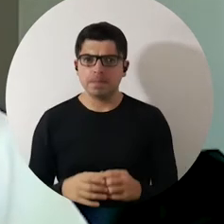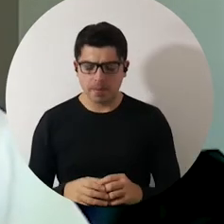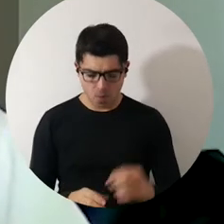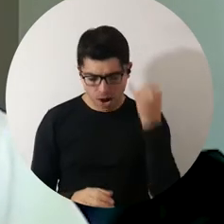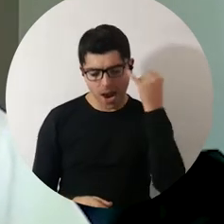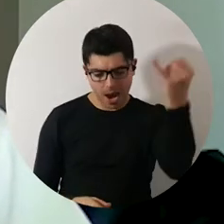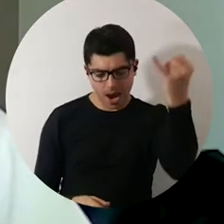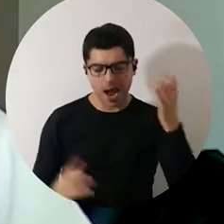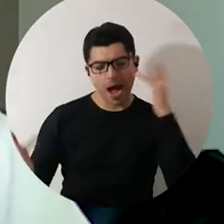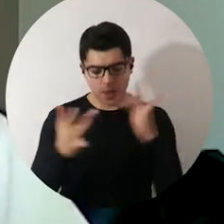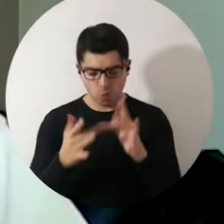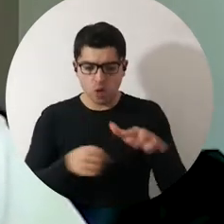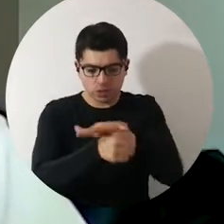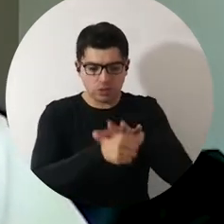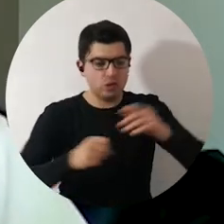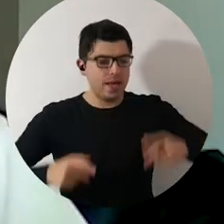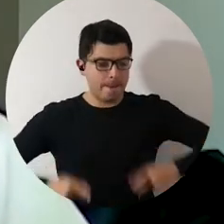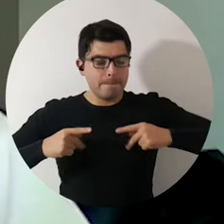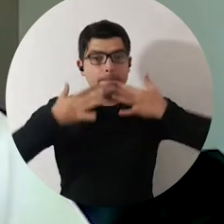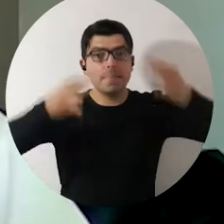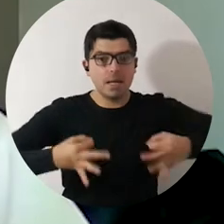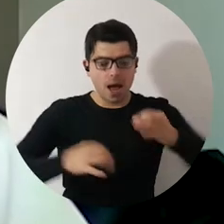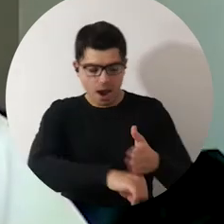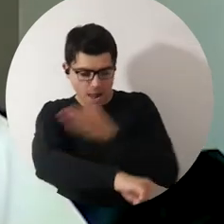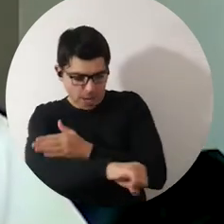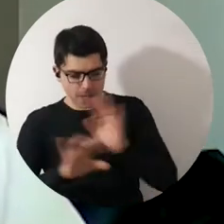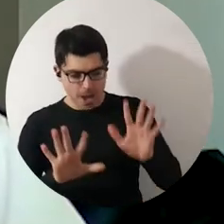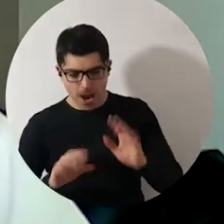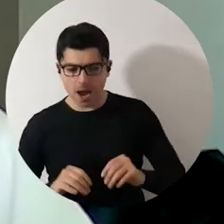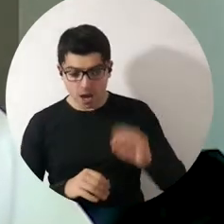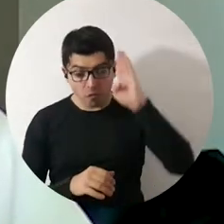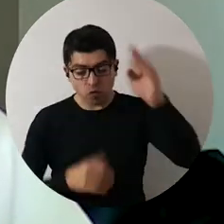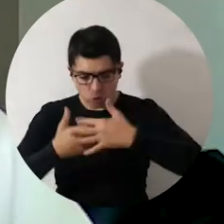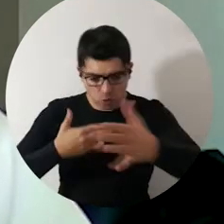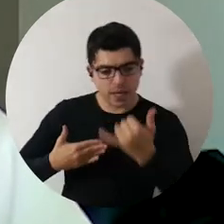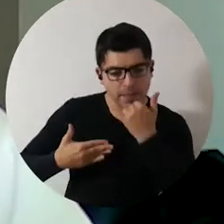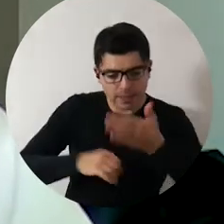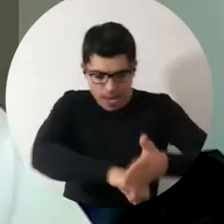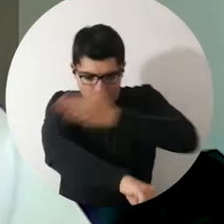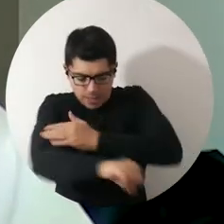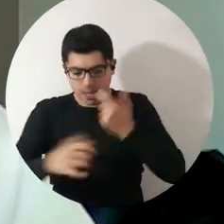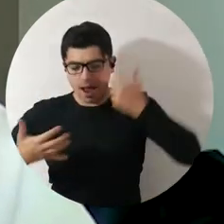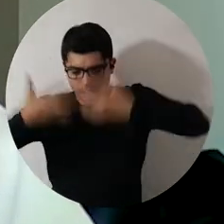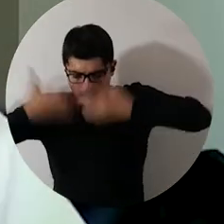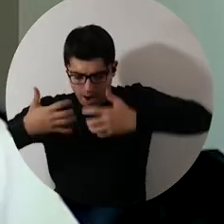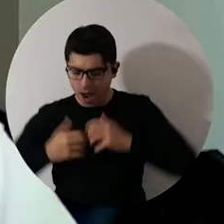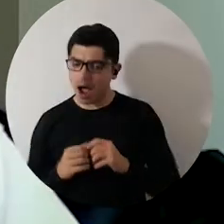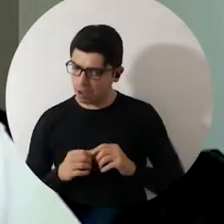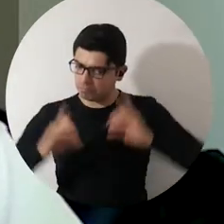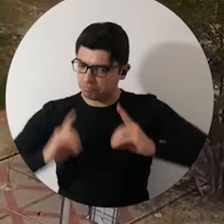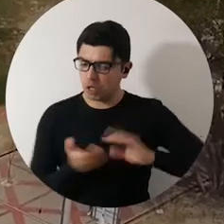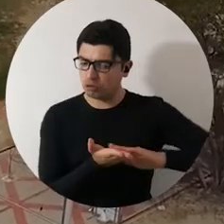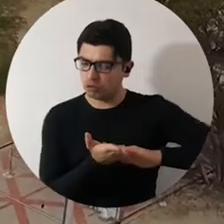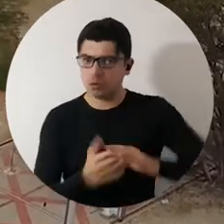manera ideal las situaciones de la vida real y poder así anticiparnos al futuro y evaluar posibles alternativas de